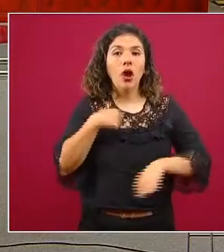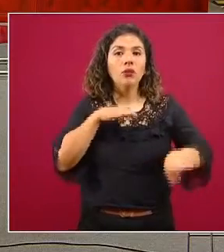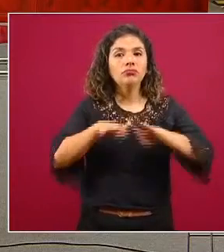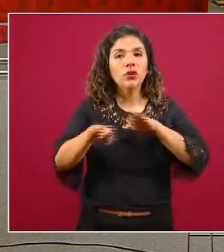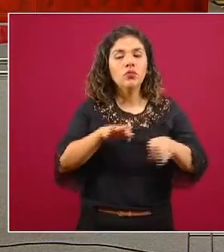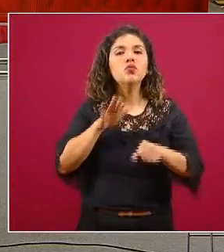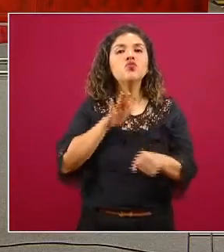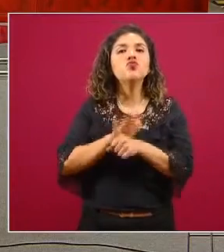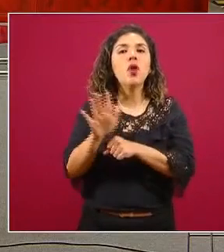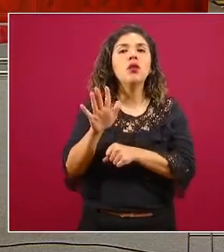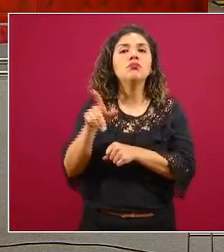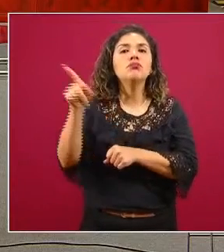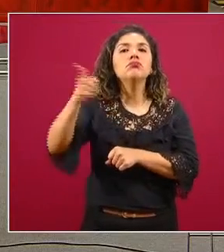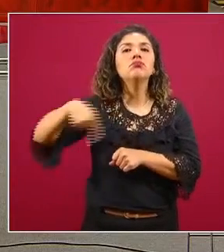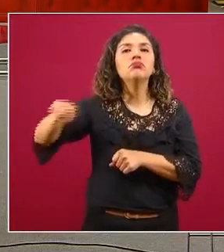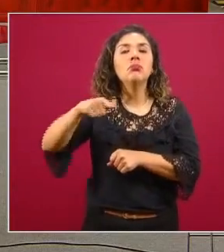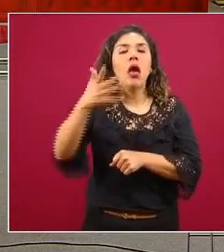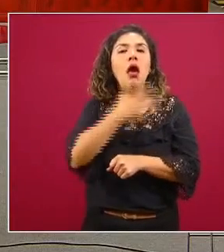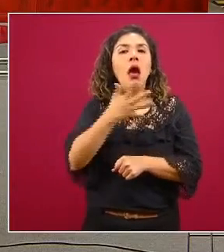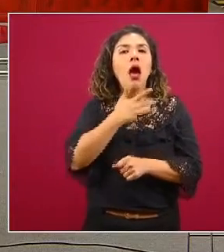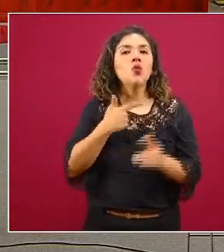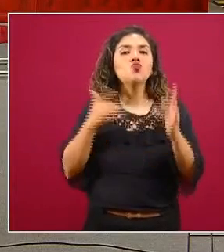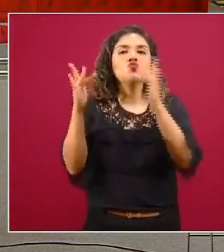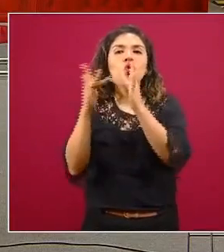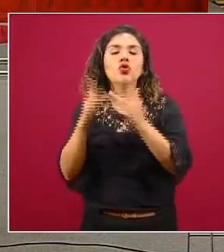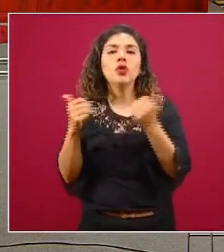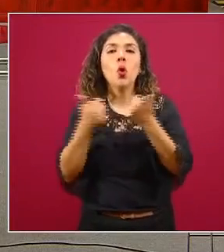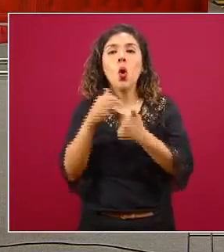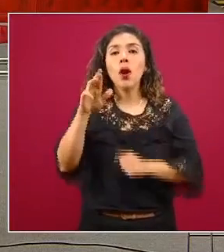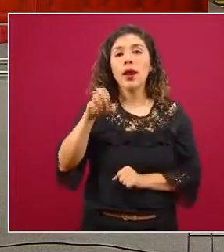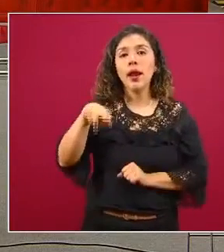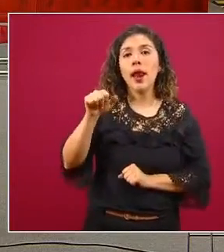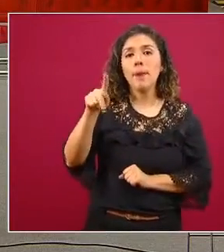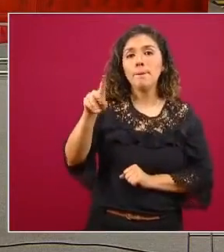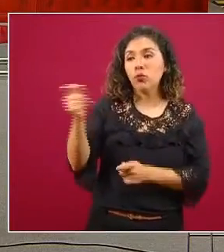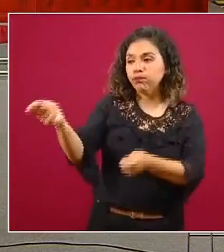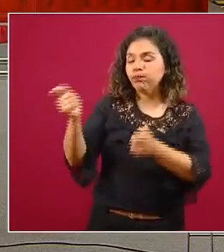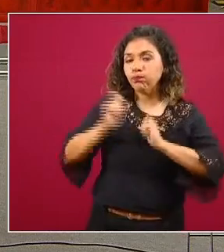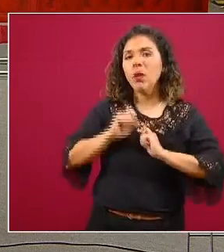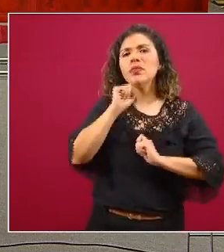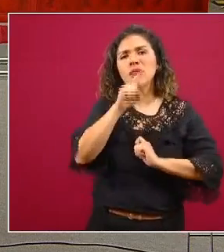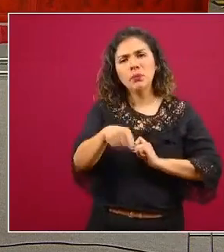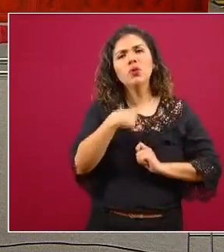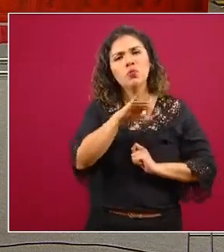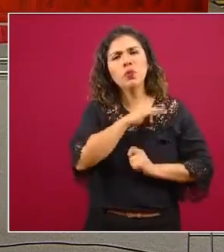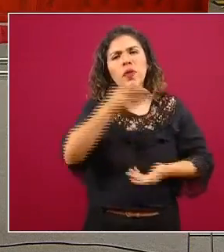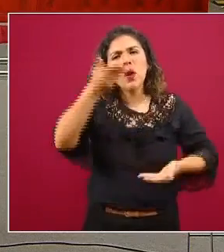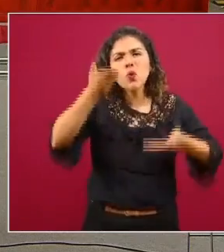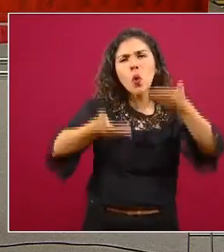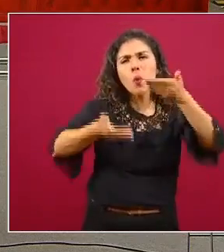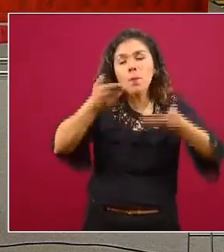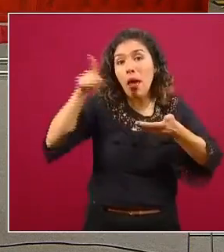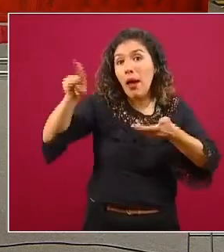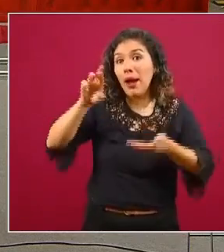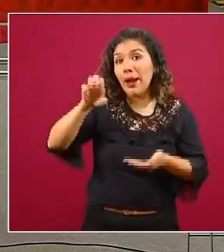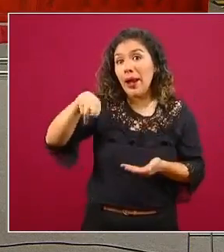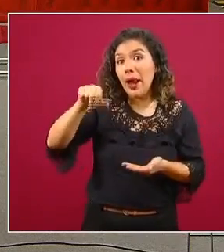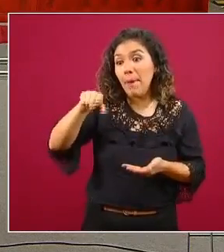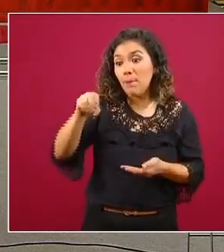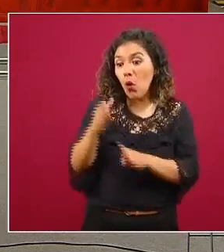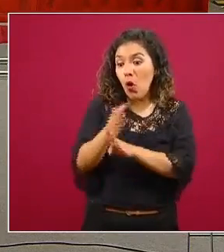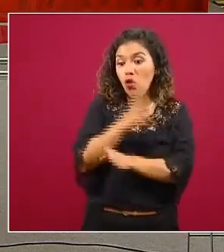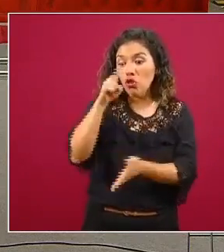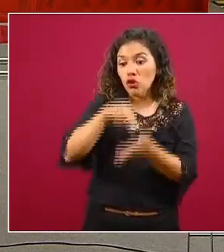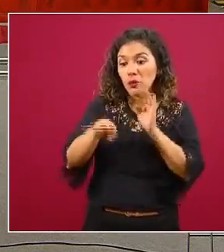con la fuente que tuvimos con el trabajo junto con RENAPO y también tuvimos la posibilidad de comparar lo que RENAPO tenía en el